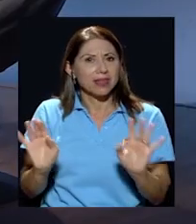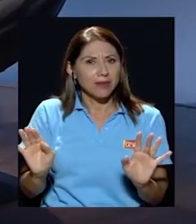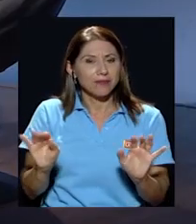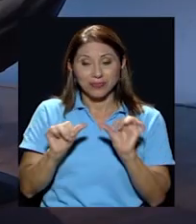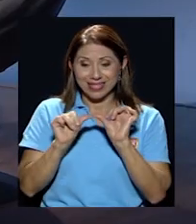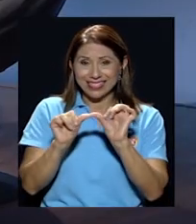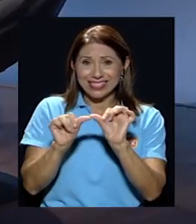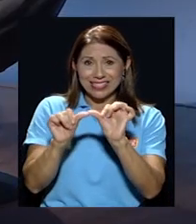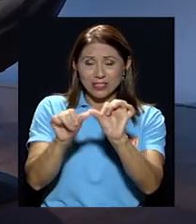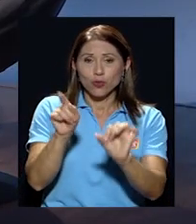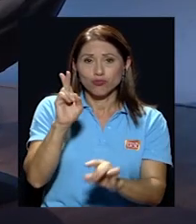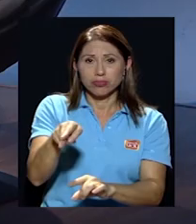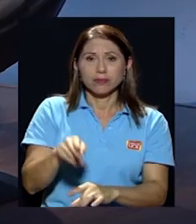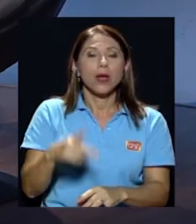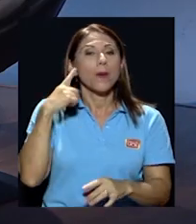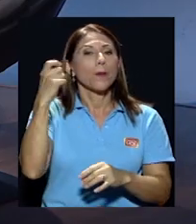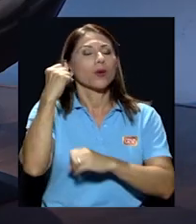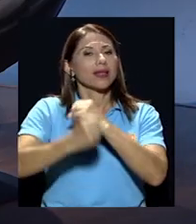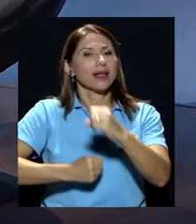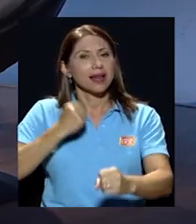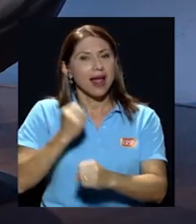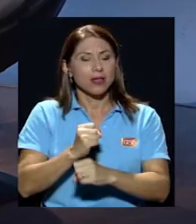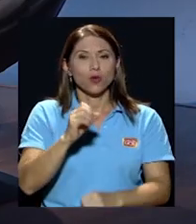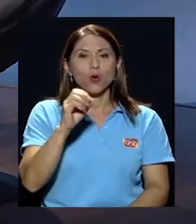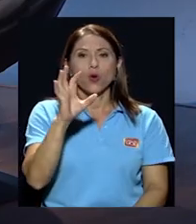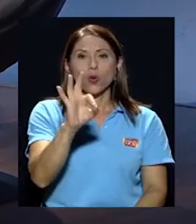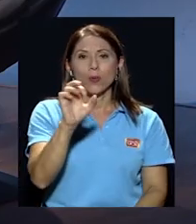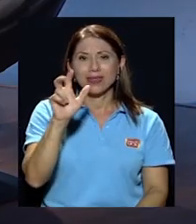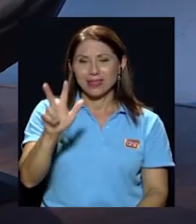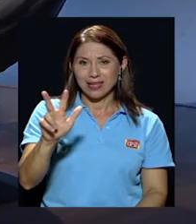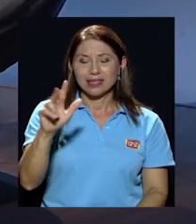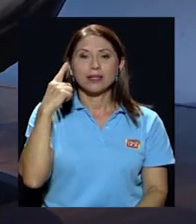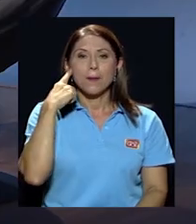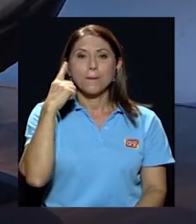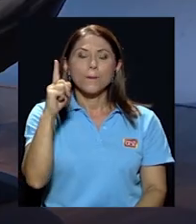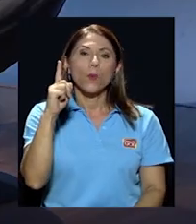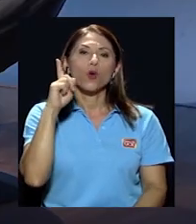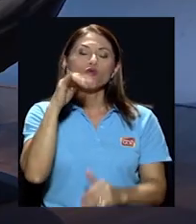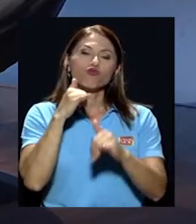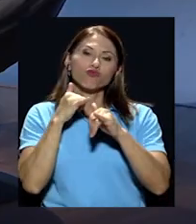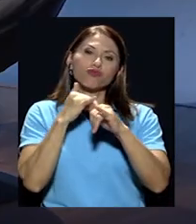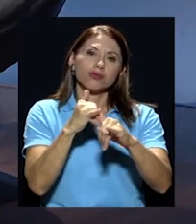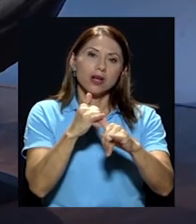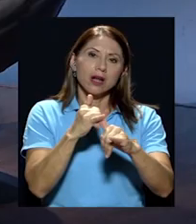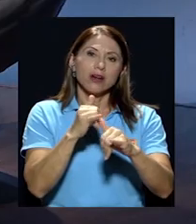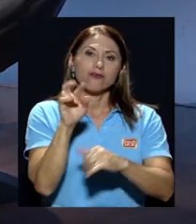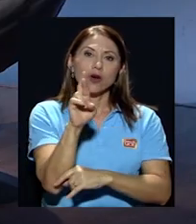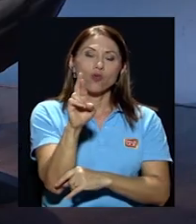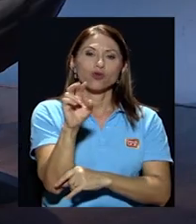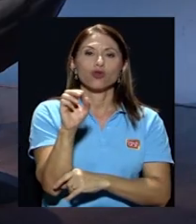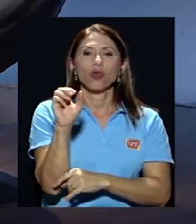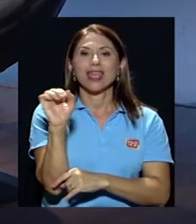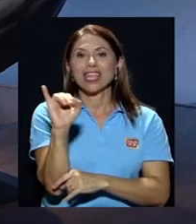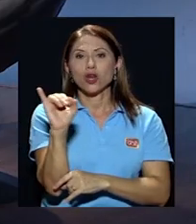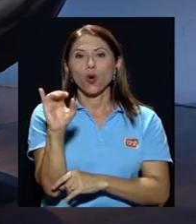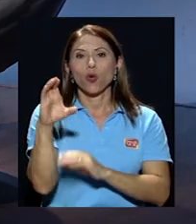porque en el año 93 por un recurso de inconstitucionalidad se